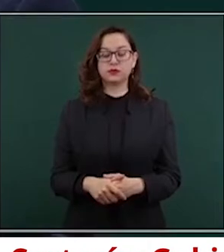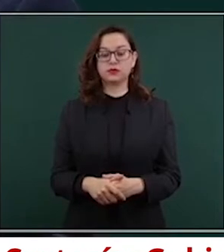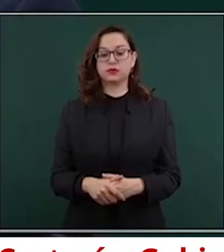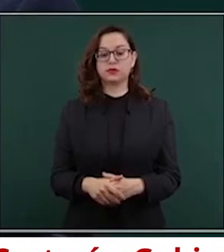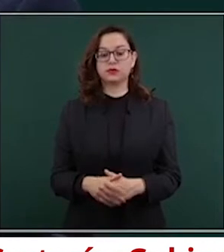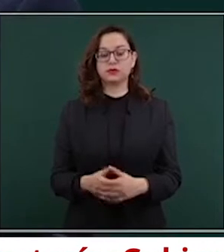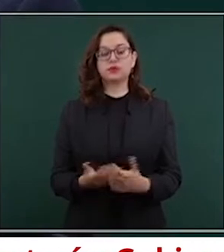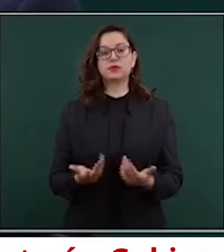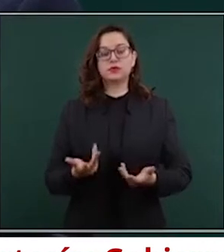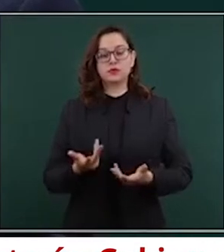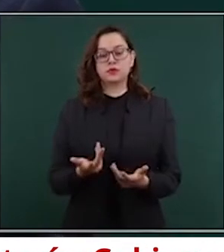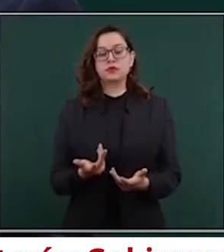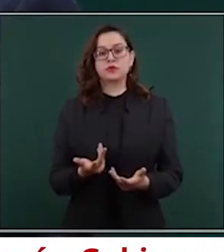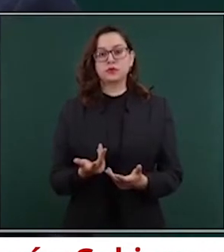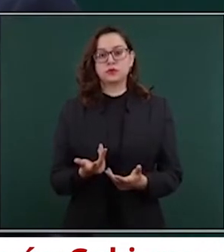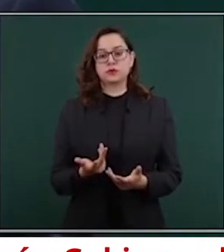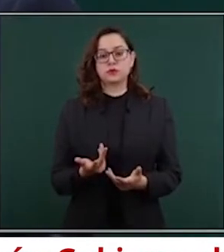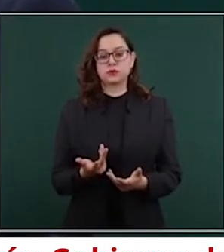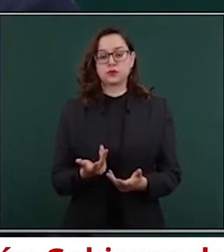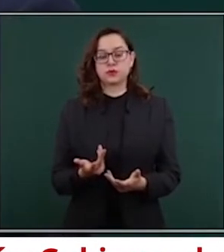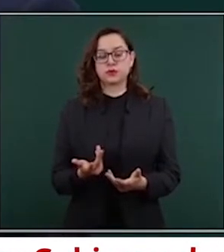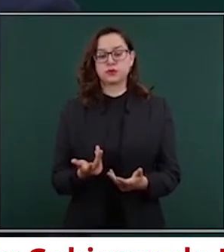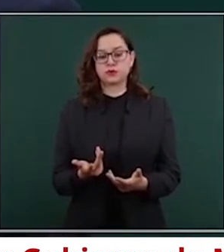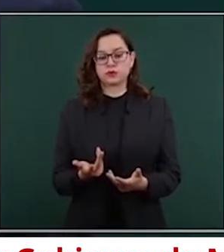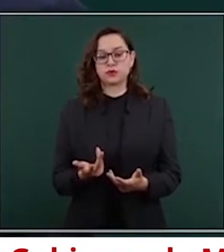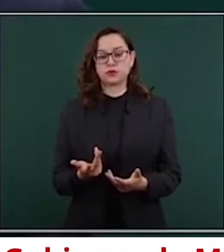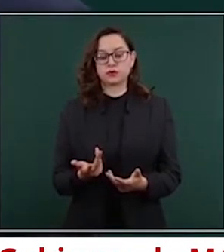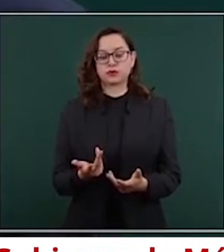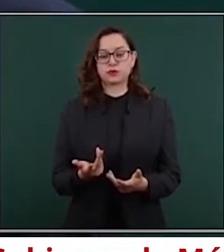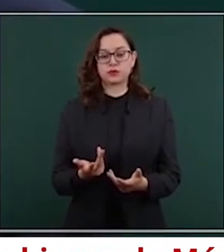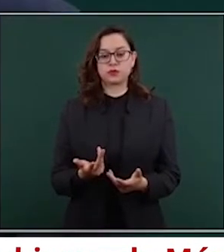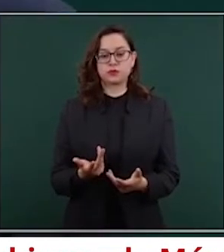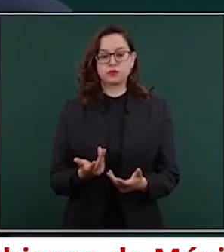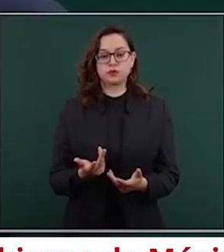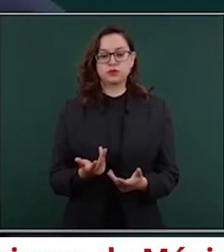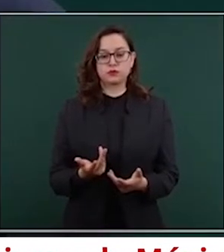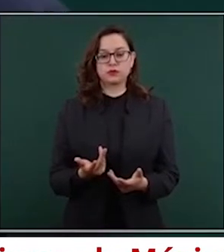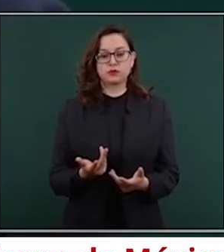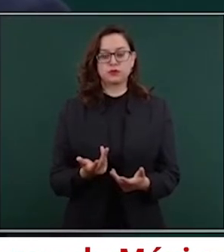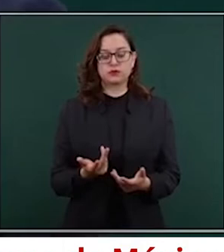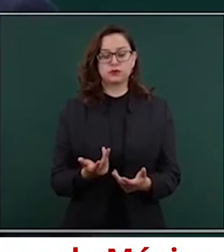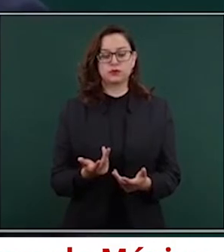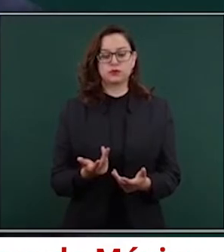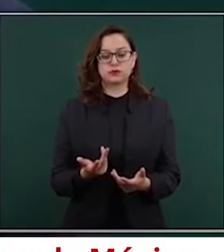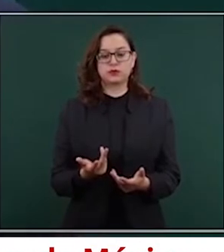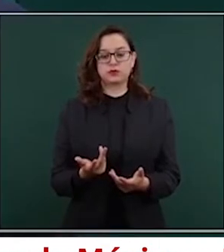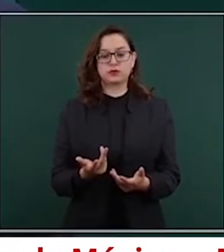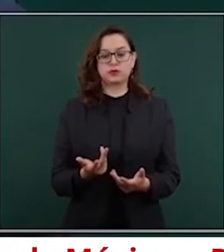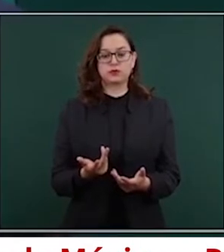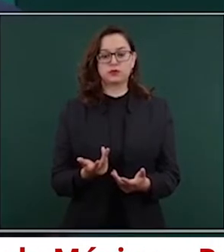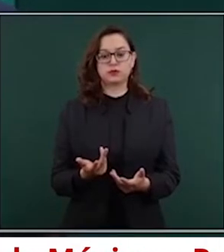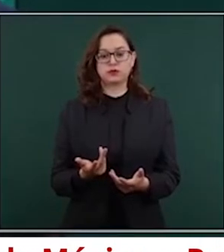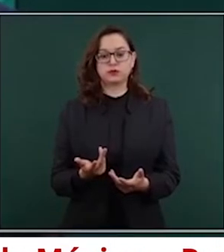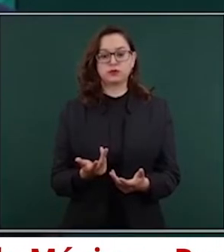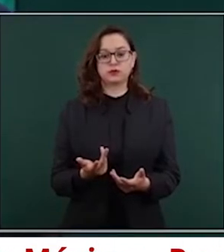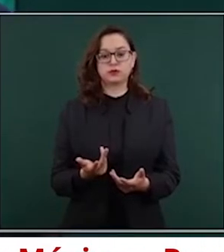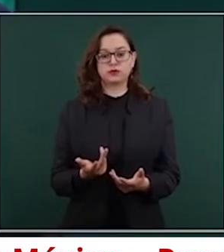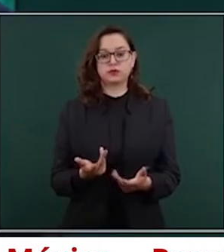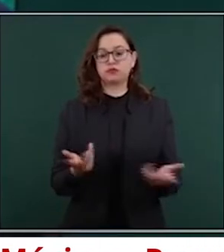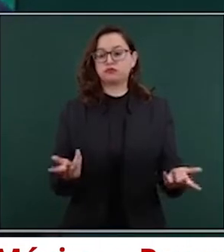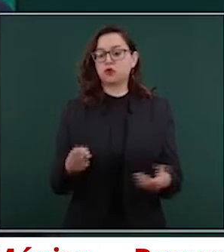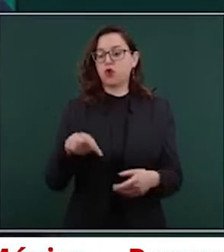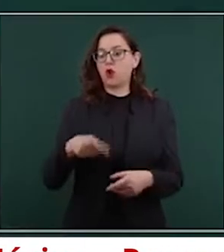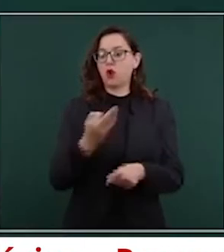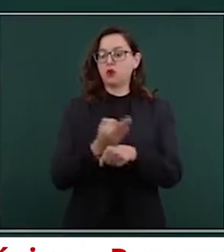de inseguridad, violencia en la